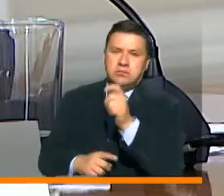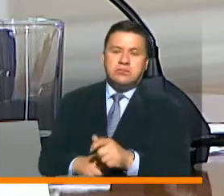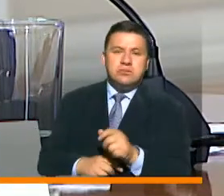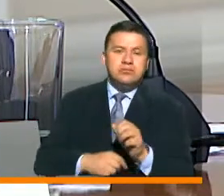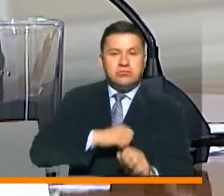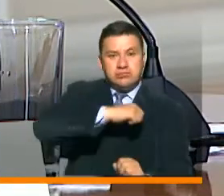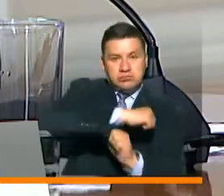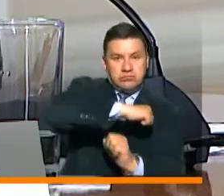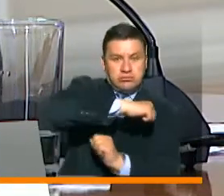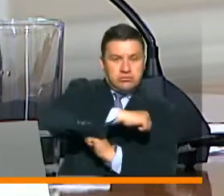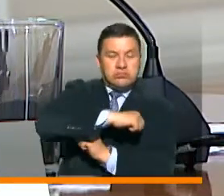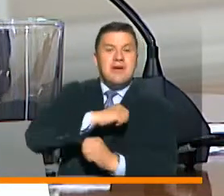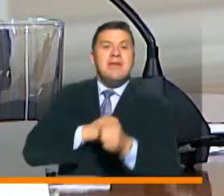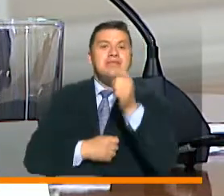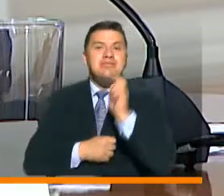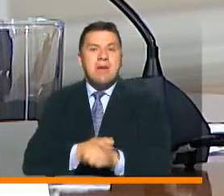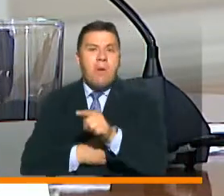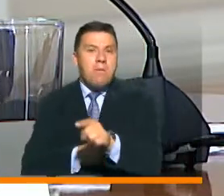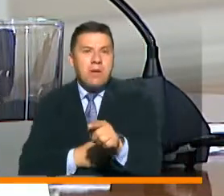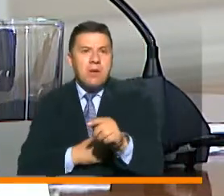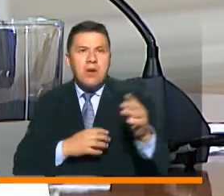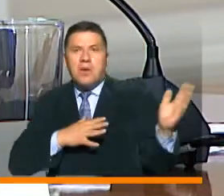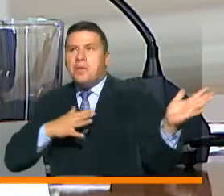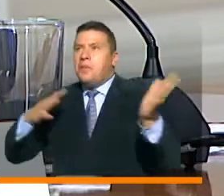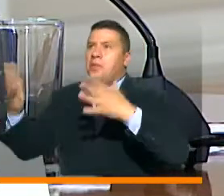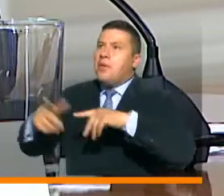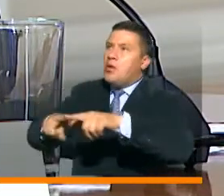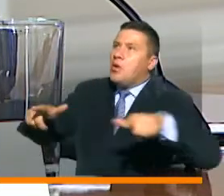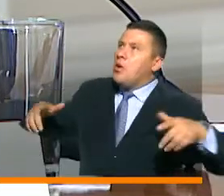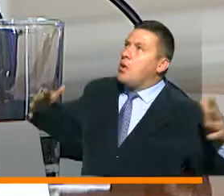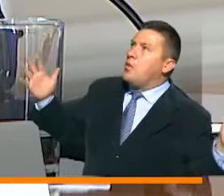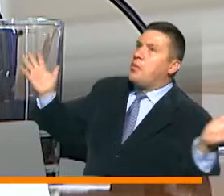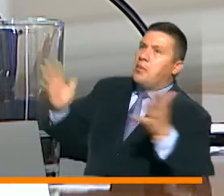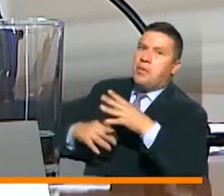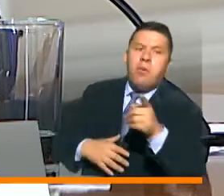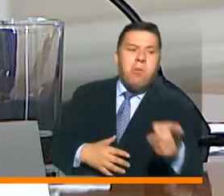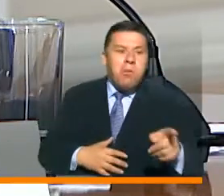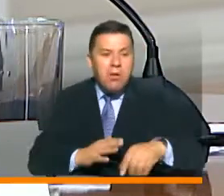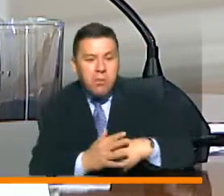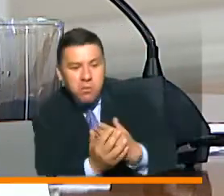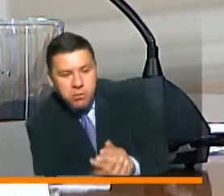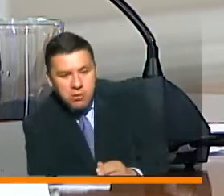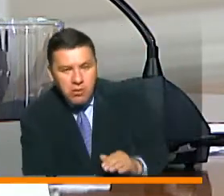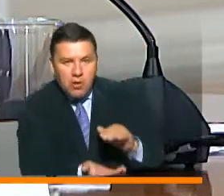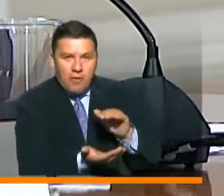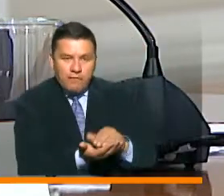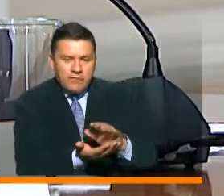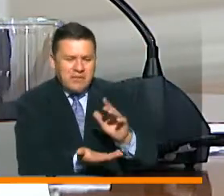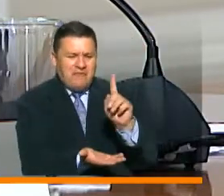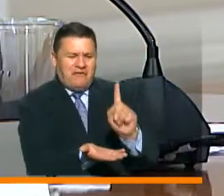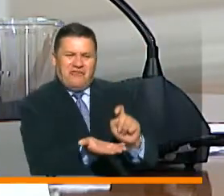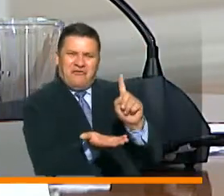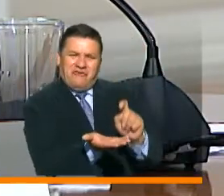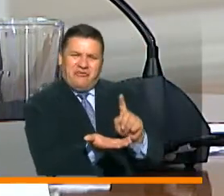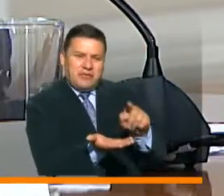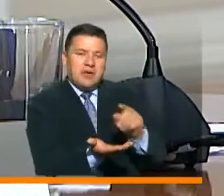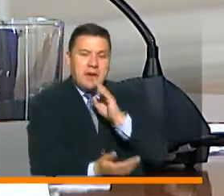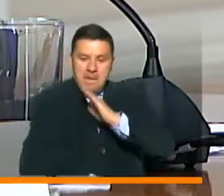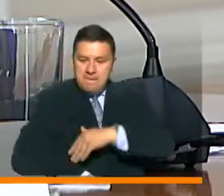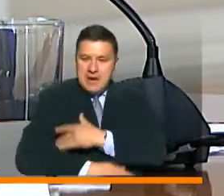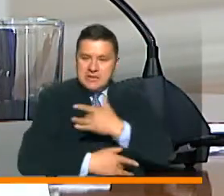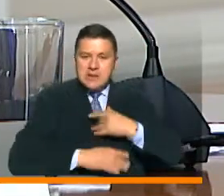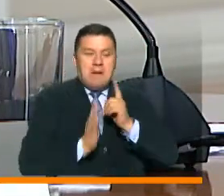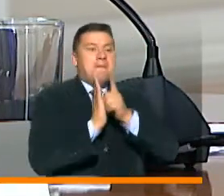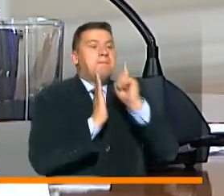infraestructuras deben tener ventilación, los dispensadores, lavamanos. Todo esto que ha dispuesto el Ministerio de